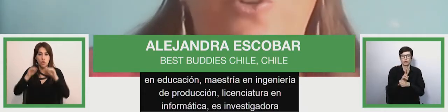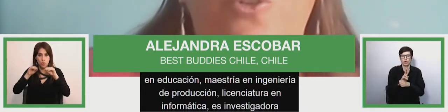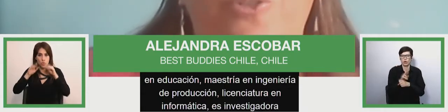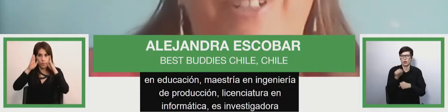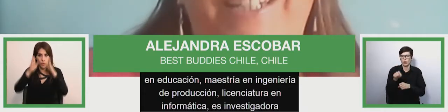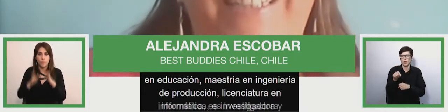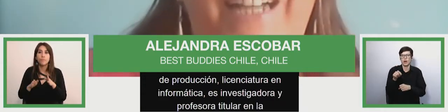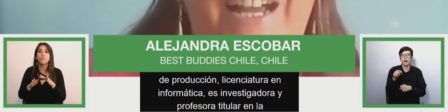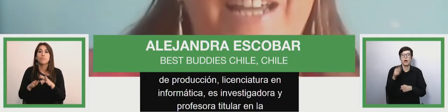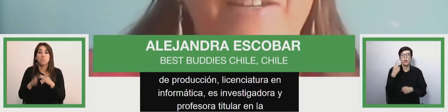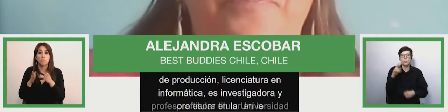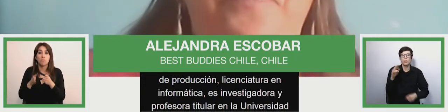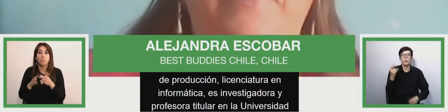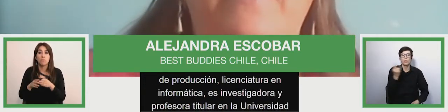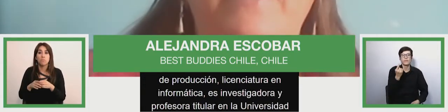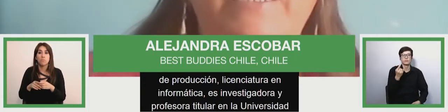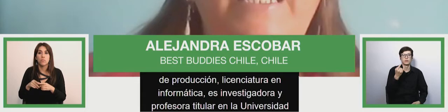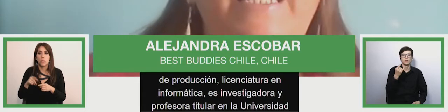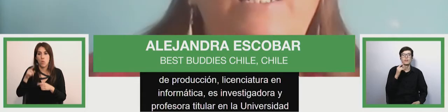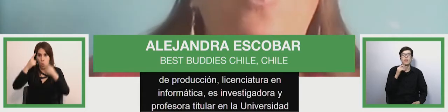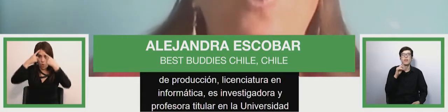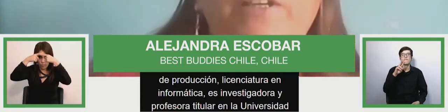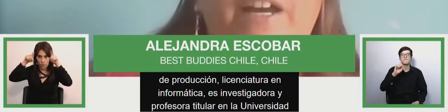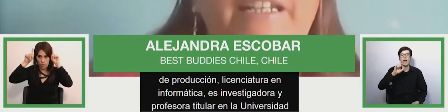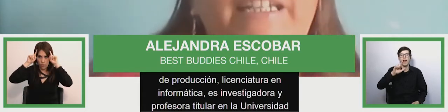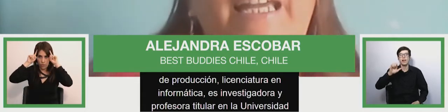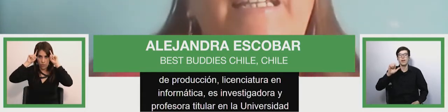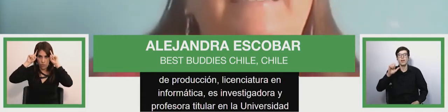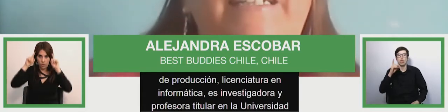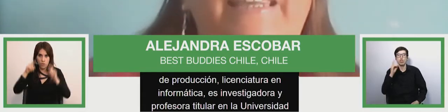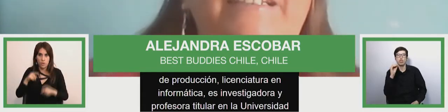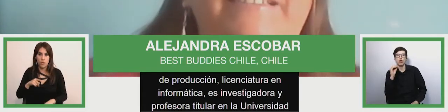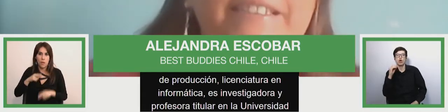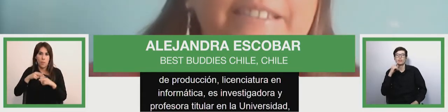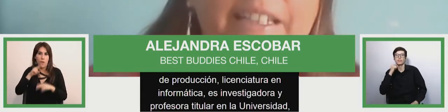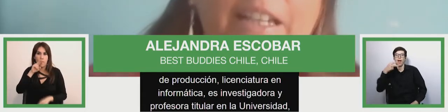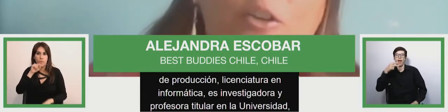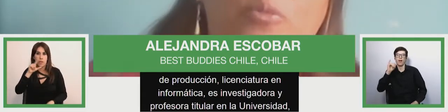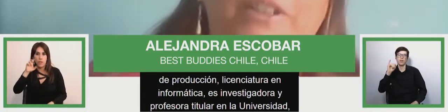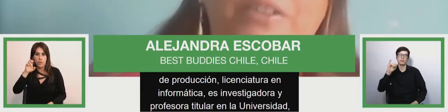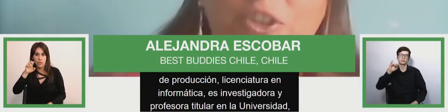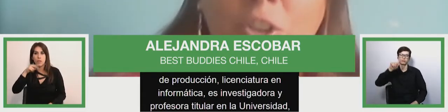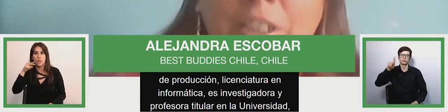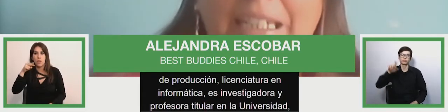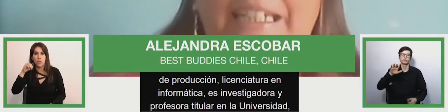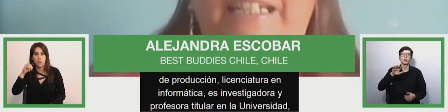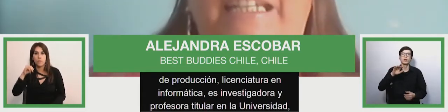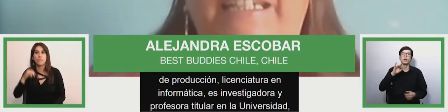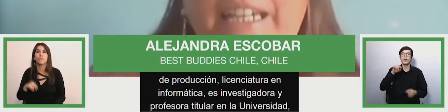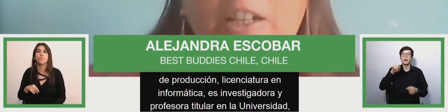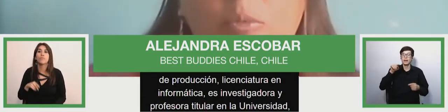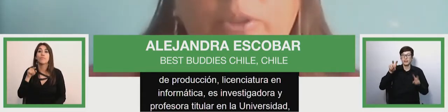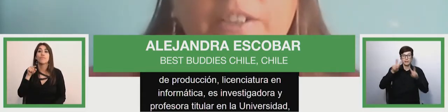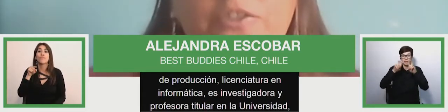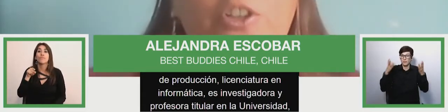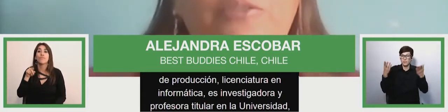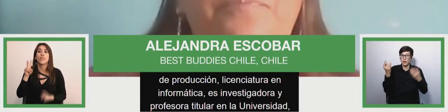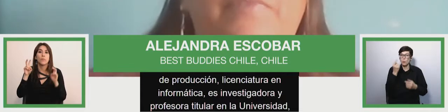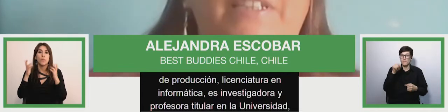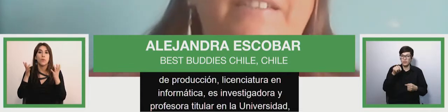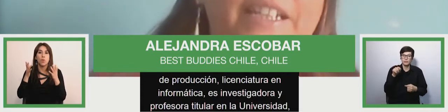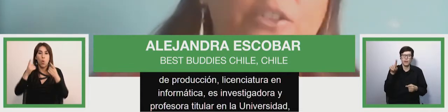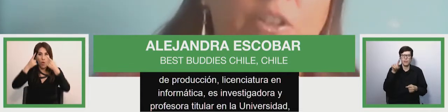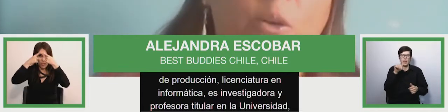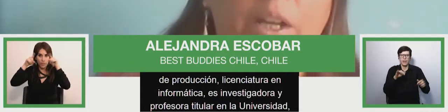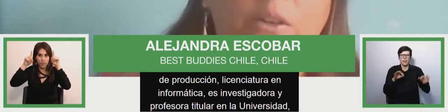do Itajai, Univali en las áreas de ciencia de la computación, ingeniería en computación,